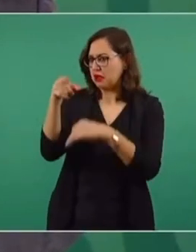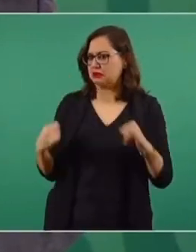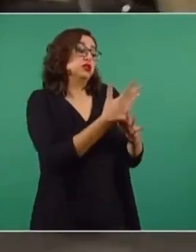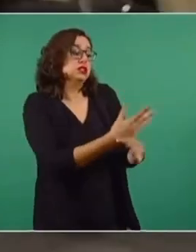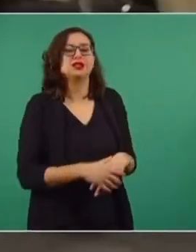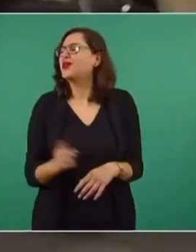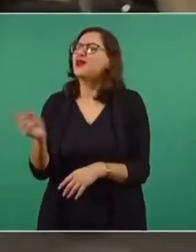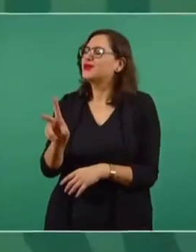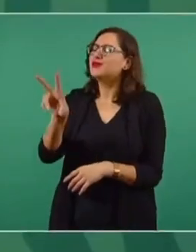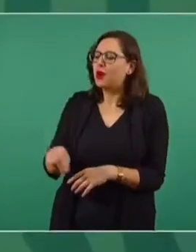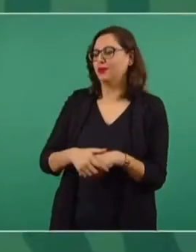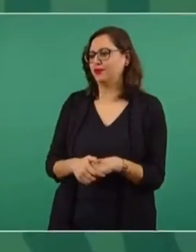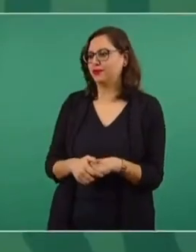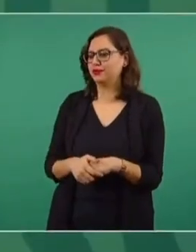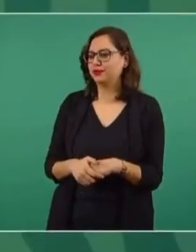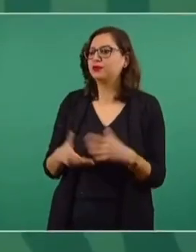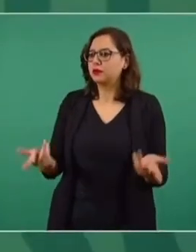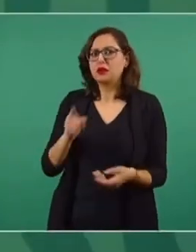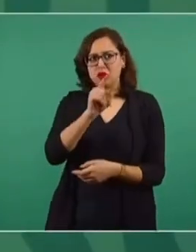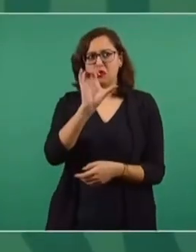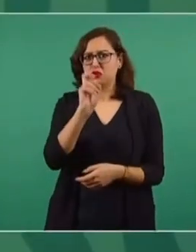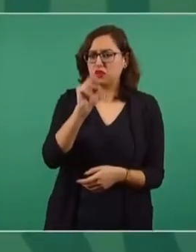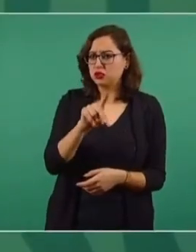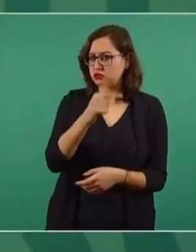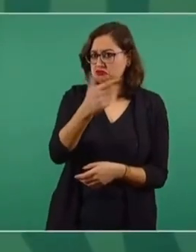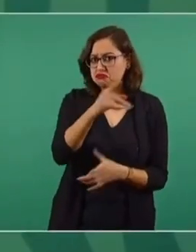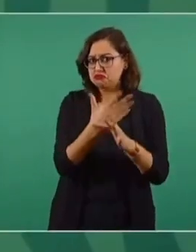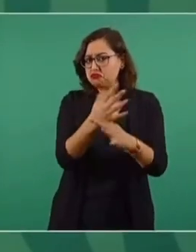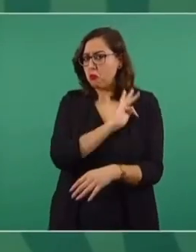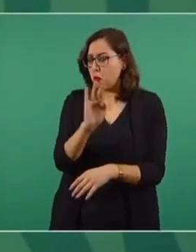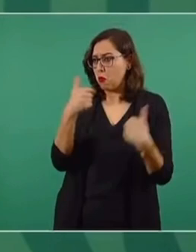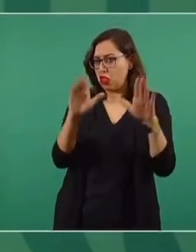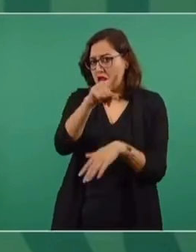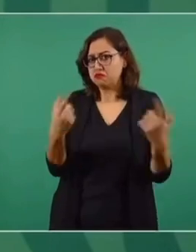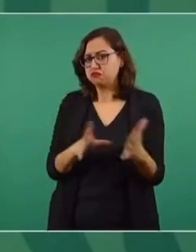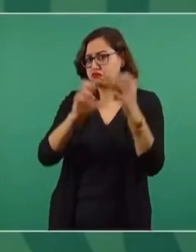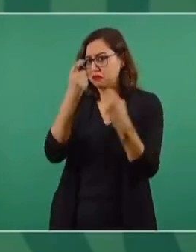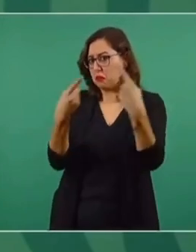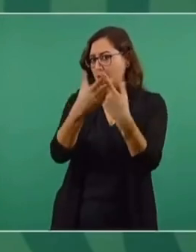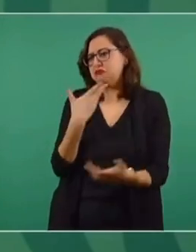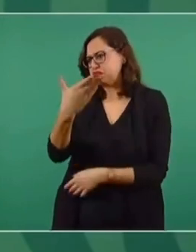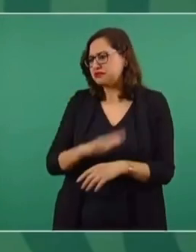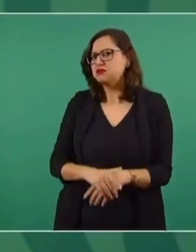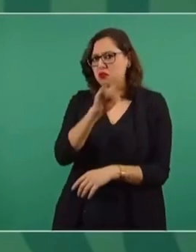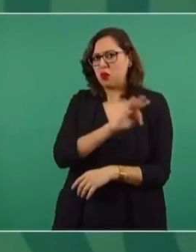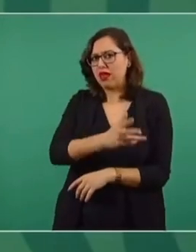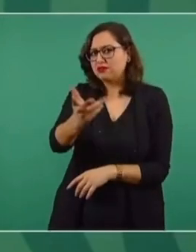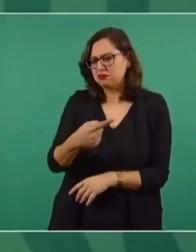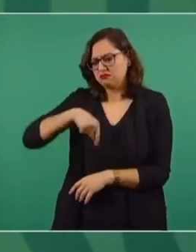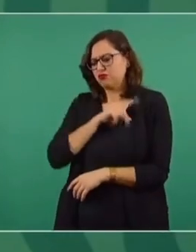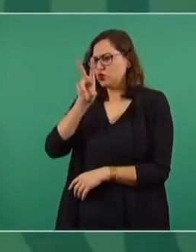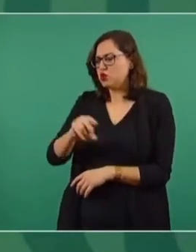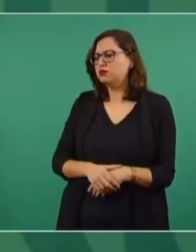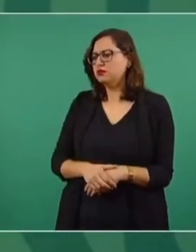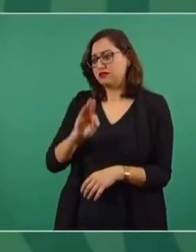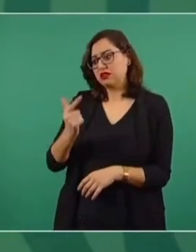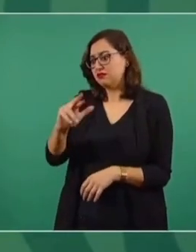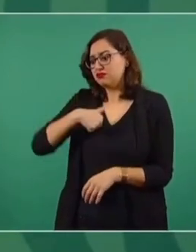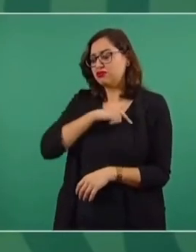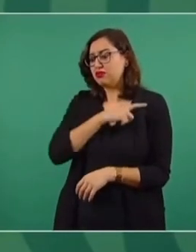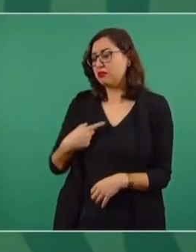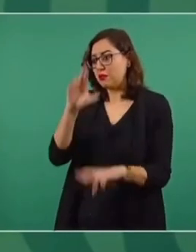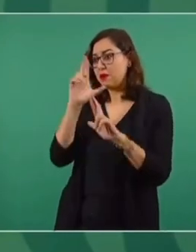autónomo. Existe la posibilidad de la Comisión de Derechos Humanos. Nada más que nosotros no lo vamos a hacer porque vamos a ser respetuosos